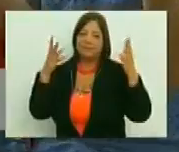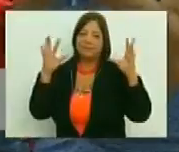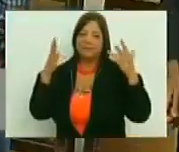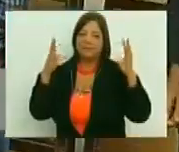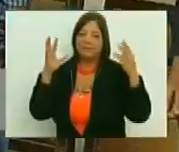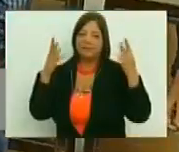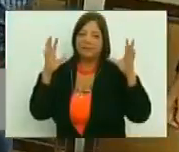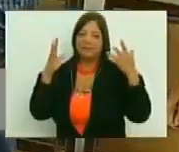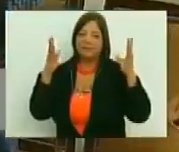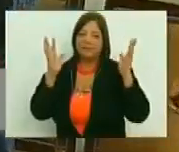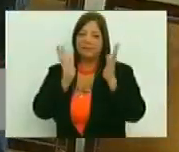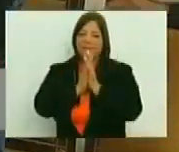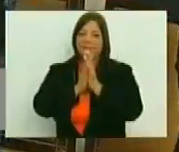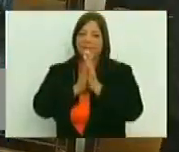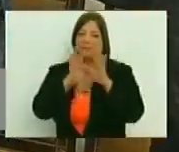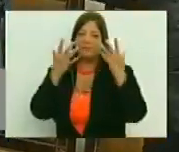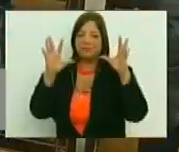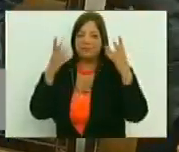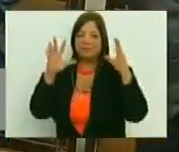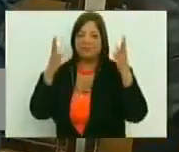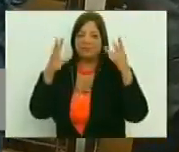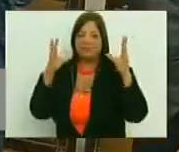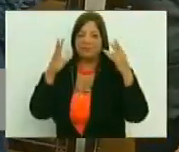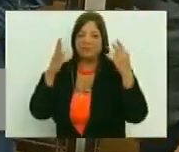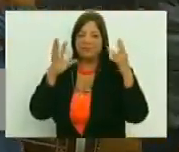¡Viva! ¡Viva! ¡Viva! ¡Viva!